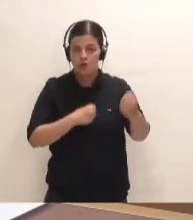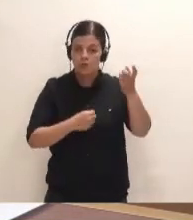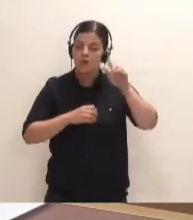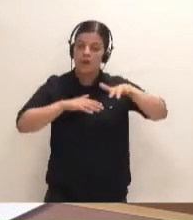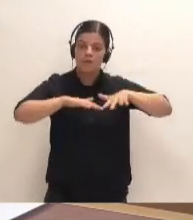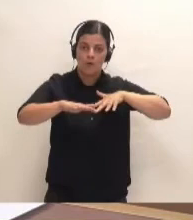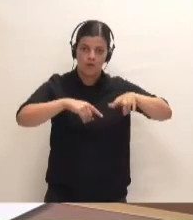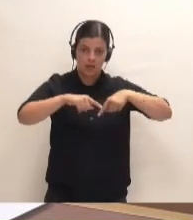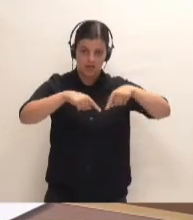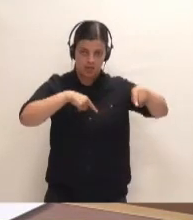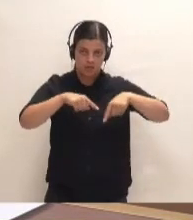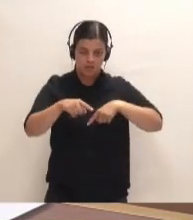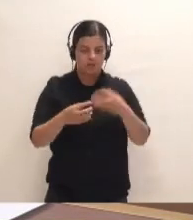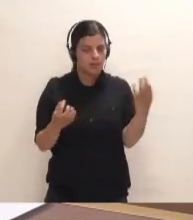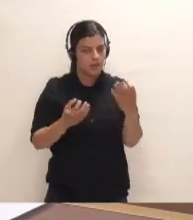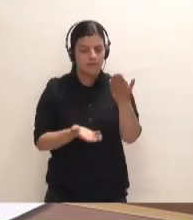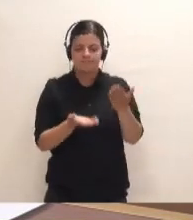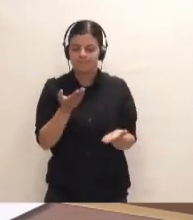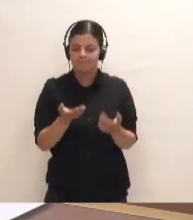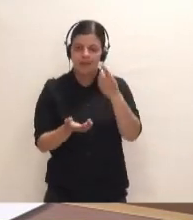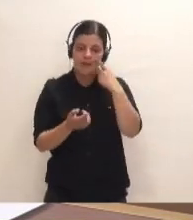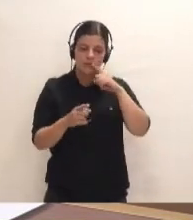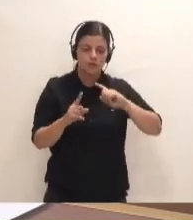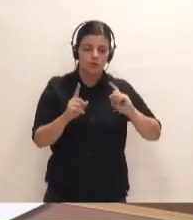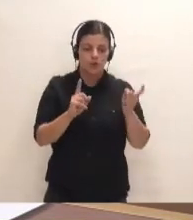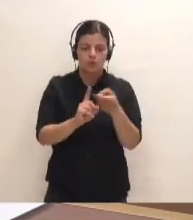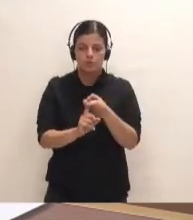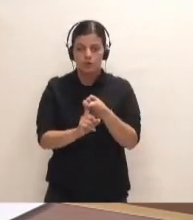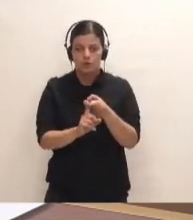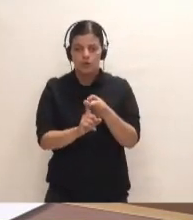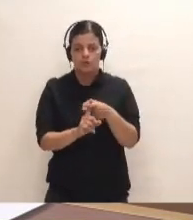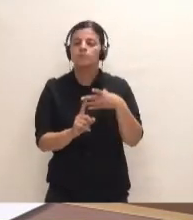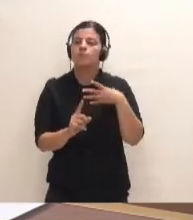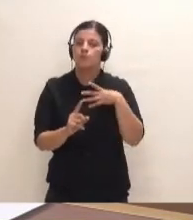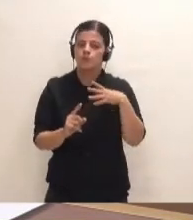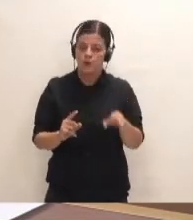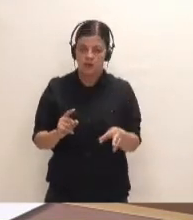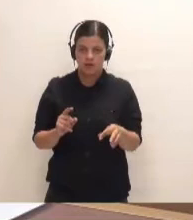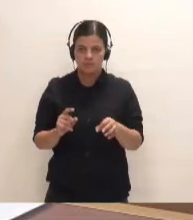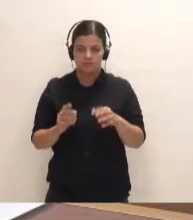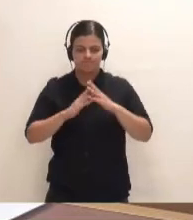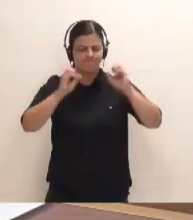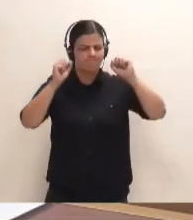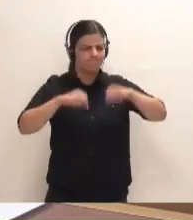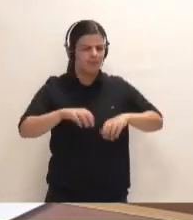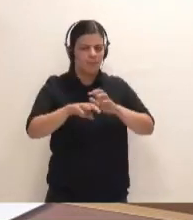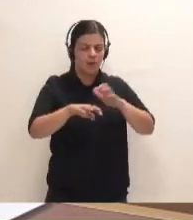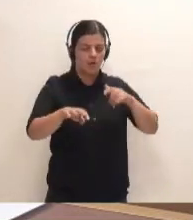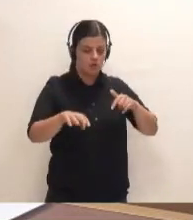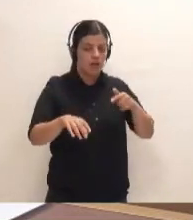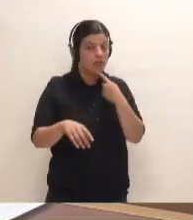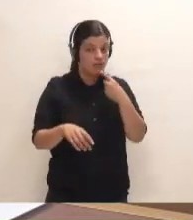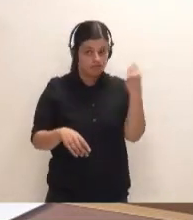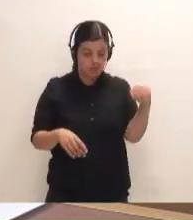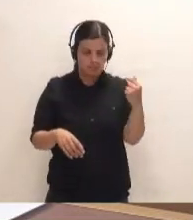evaluar en una solución que pueda ser aceptada por el mayor consenso, ha dicho el presidente, yo estoy de